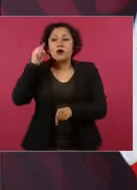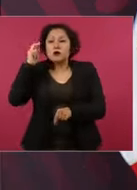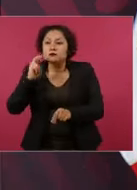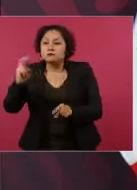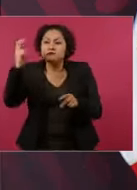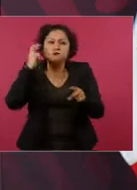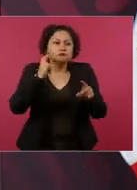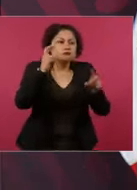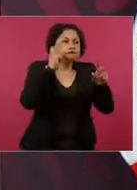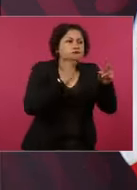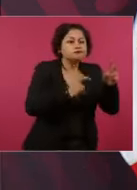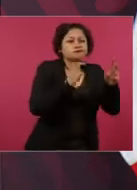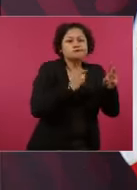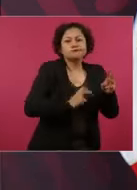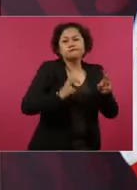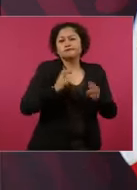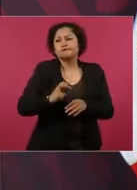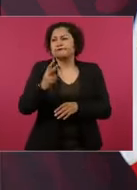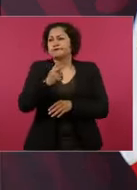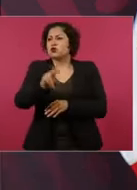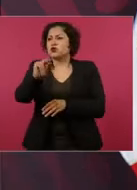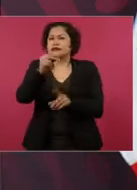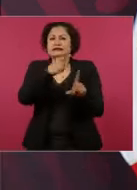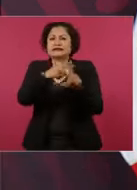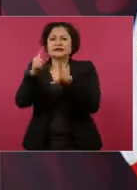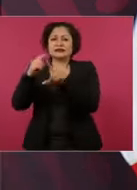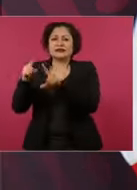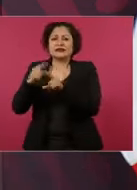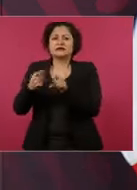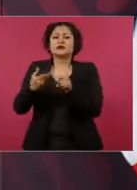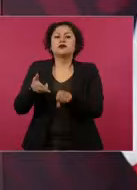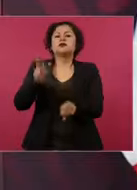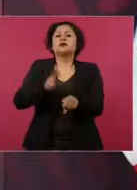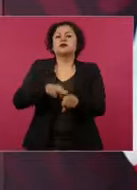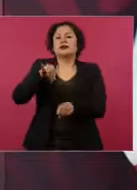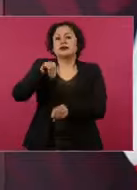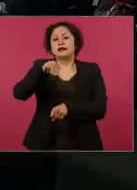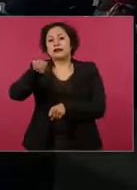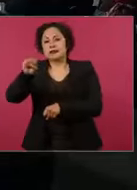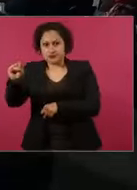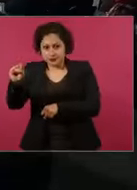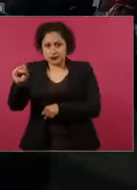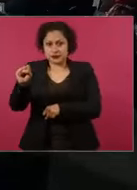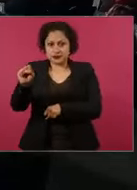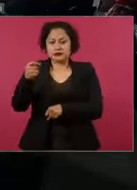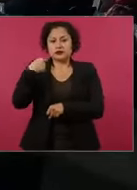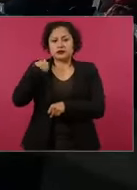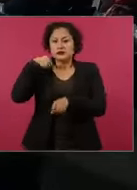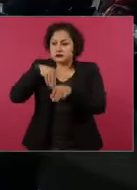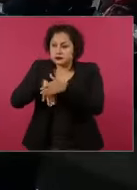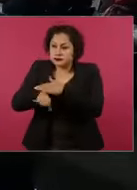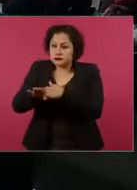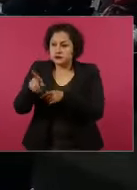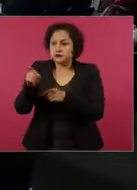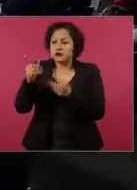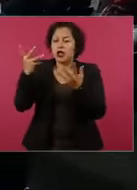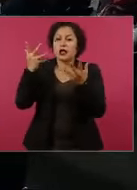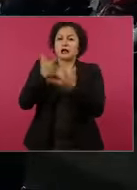y me acuerdo bien, bueno, en la mayoría no habían los especialistas,